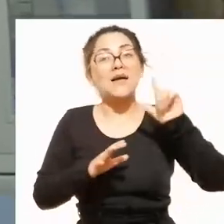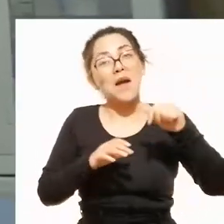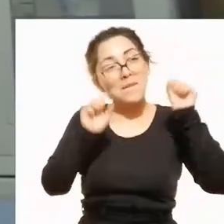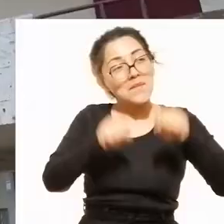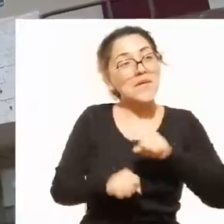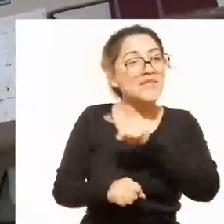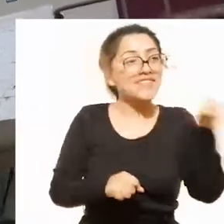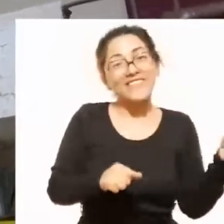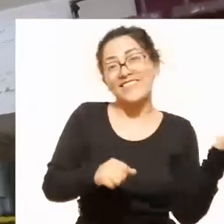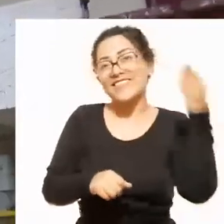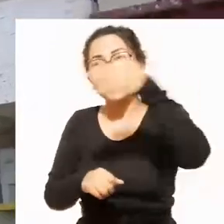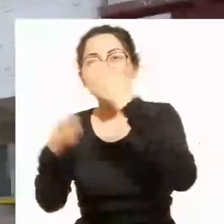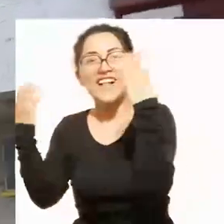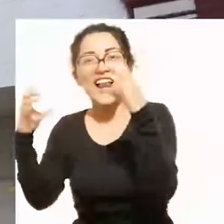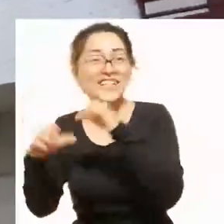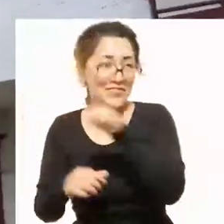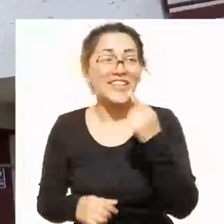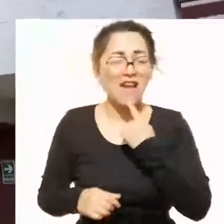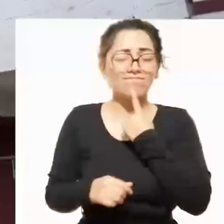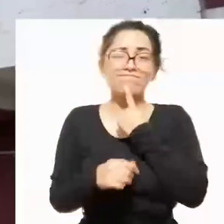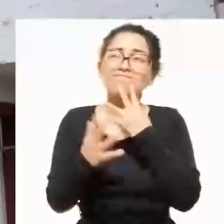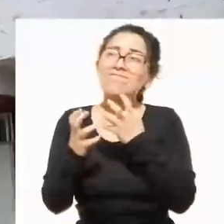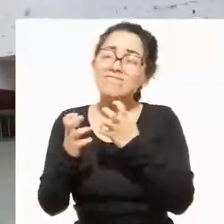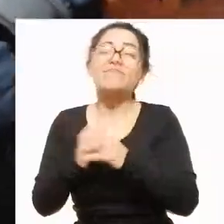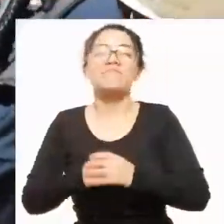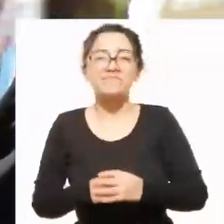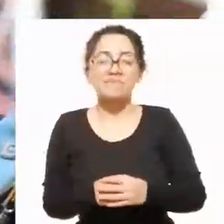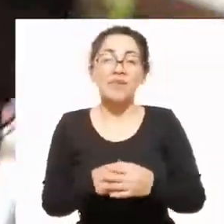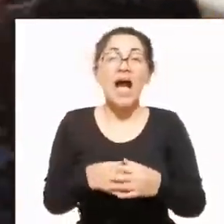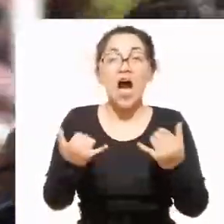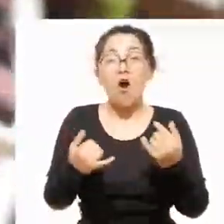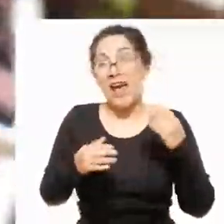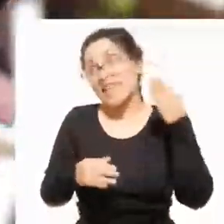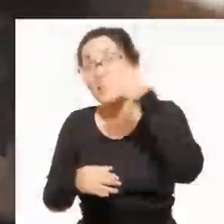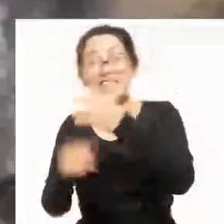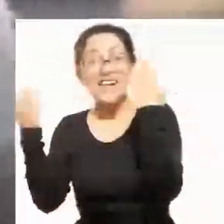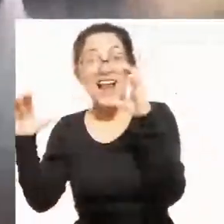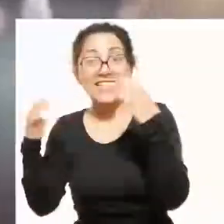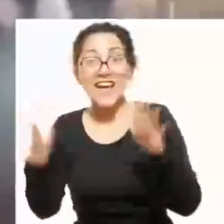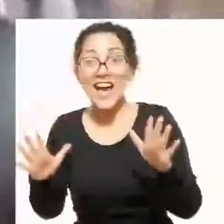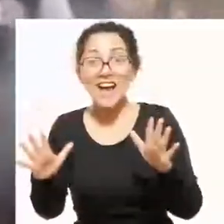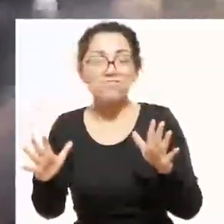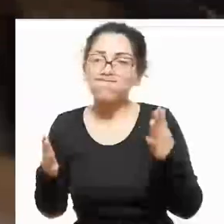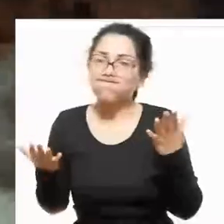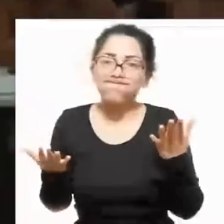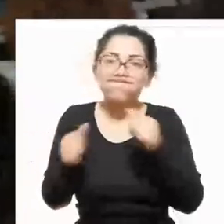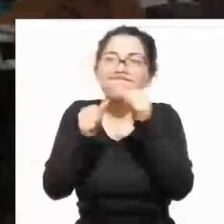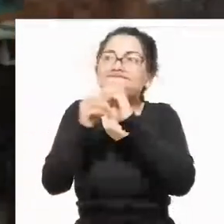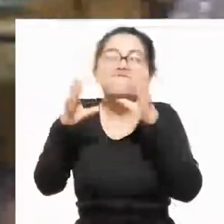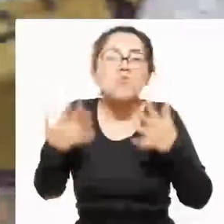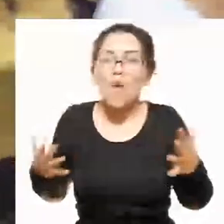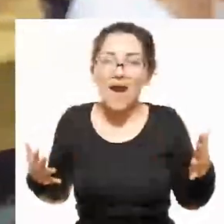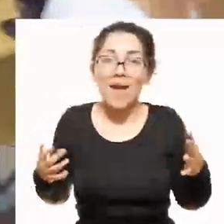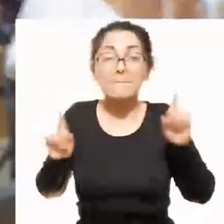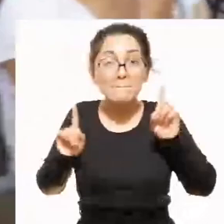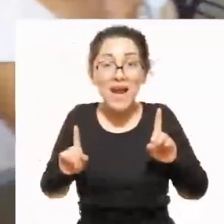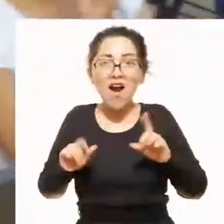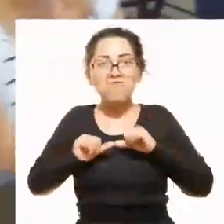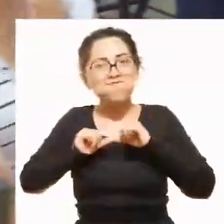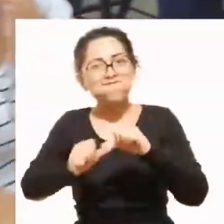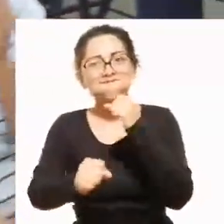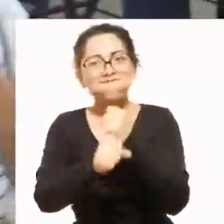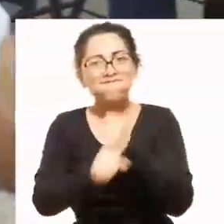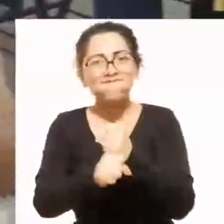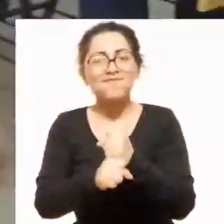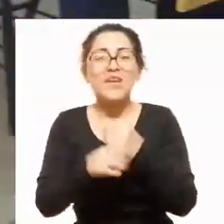termine para que regresen a las aulas que tanto extrañas. Aún no tenemos fecha de retorno a las clases presenciales,